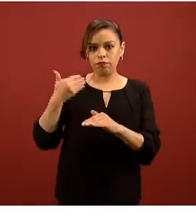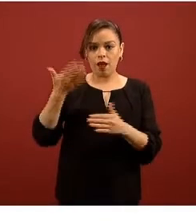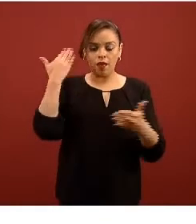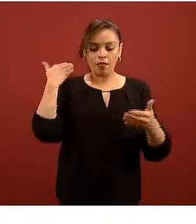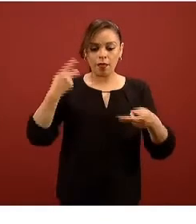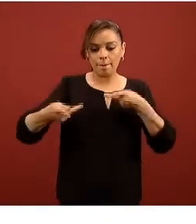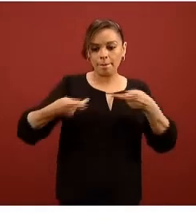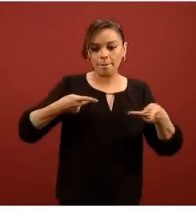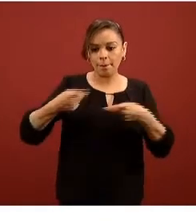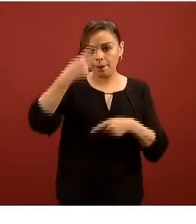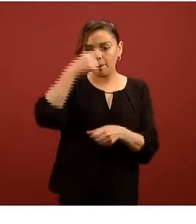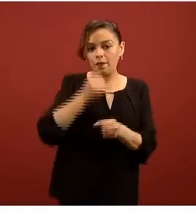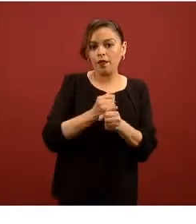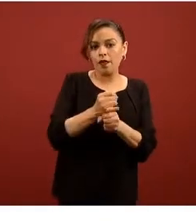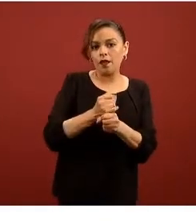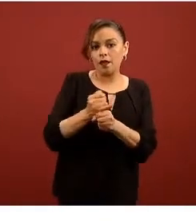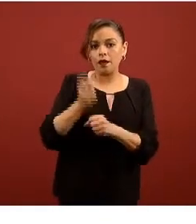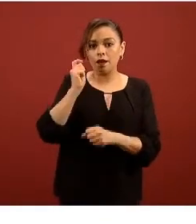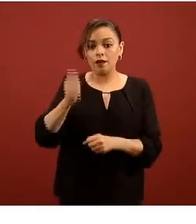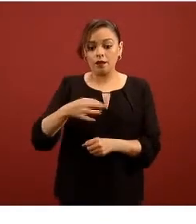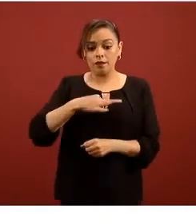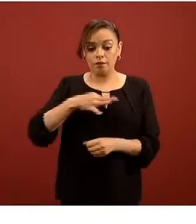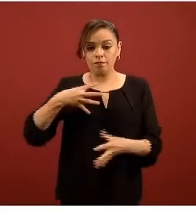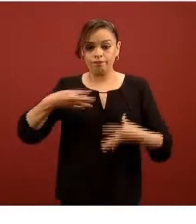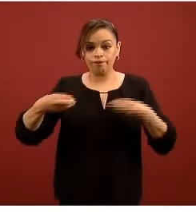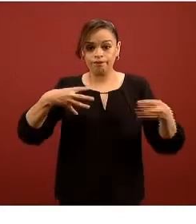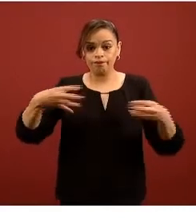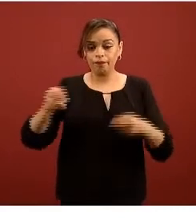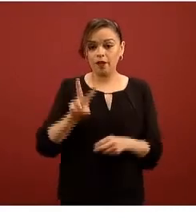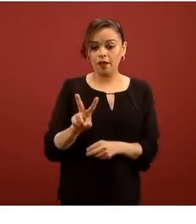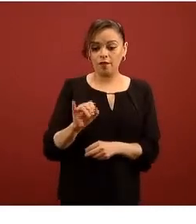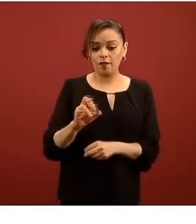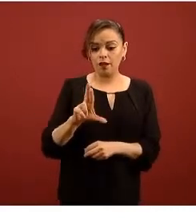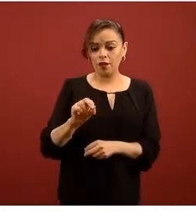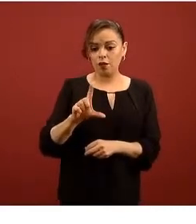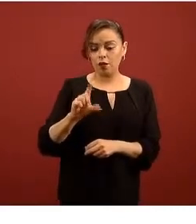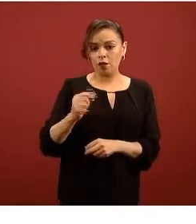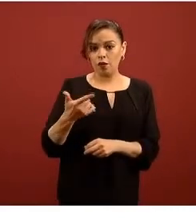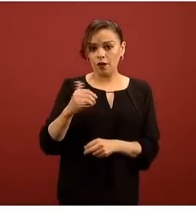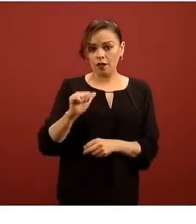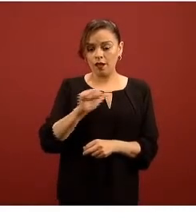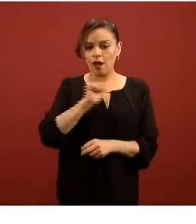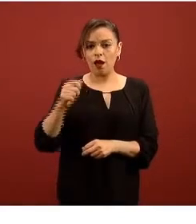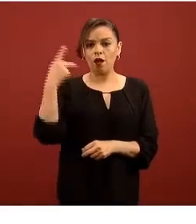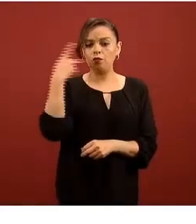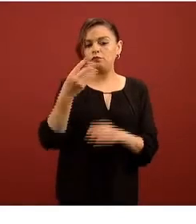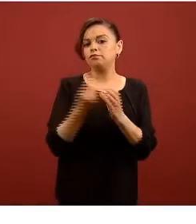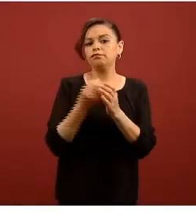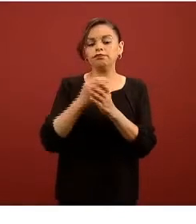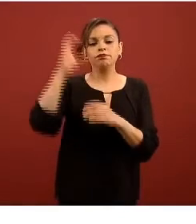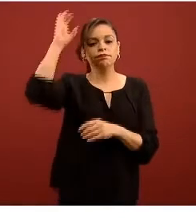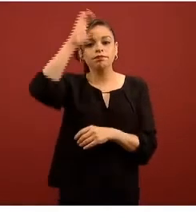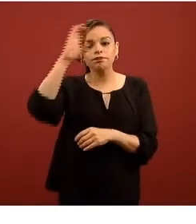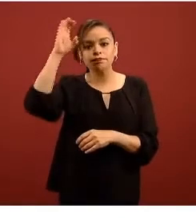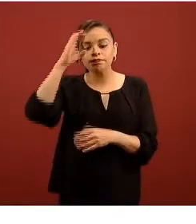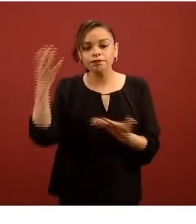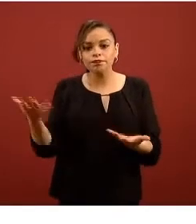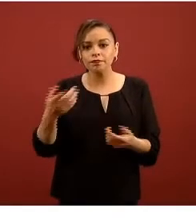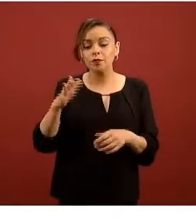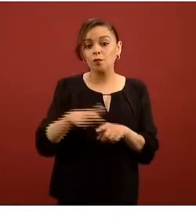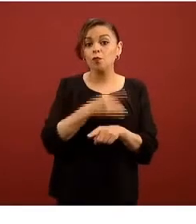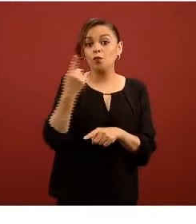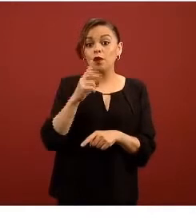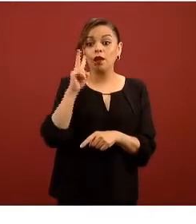investigación e incidencia de virología porque lo veíamos desde el punto de vista científico como estratégico puesto que estaba claro por la